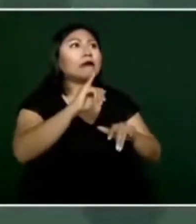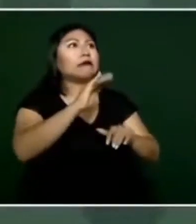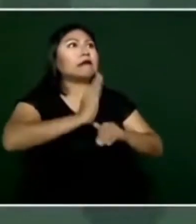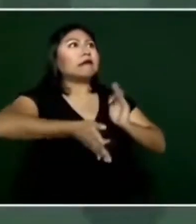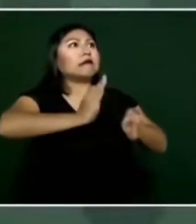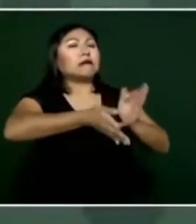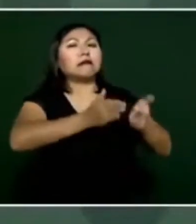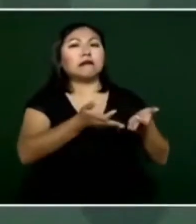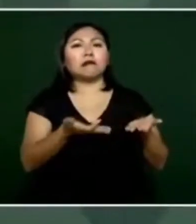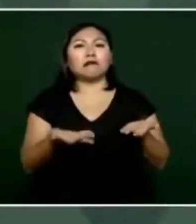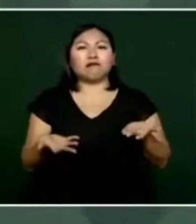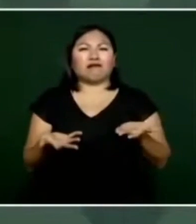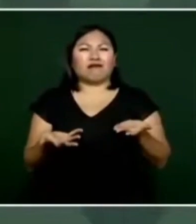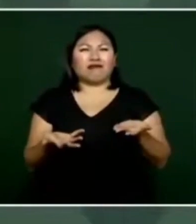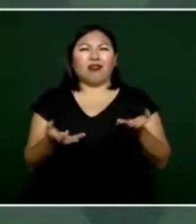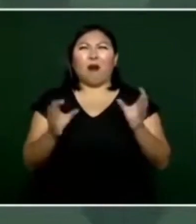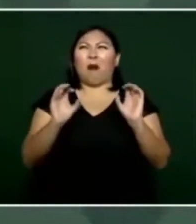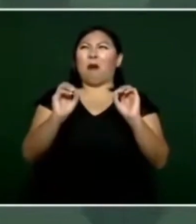alimento de esos que